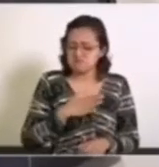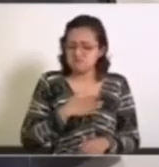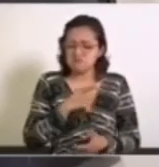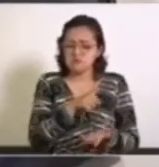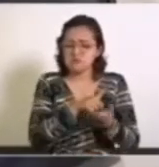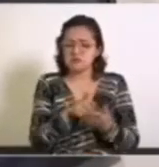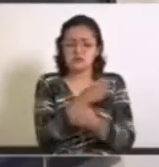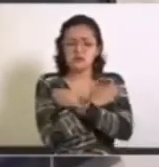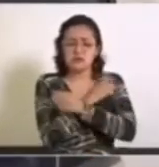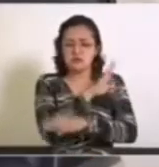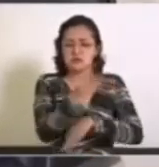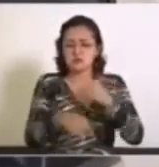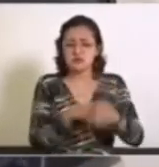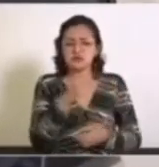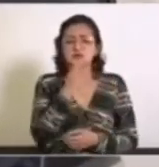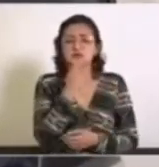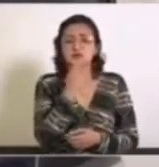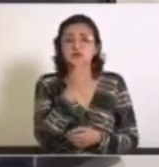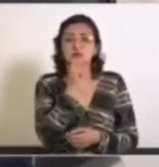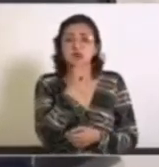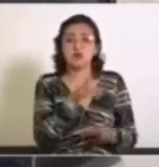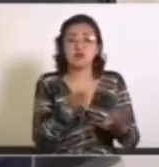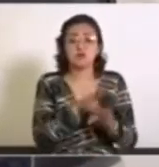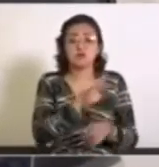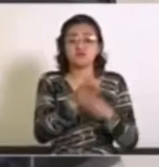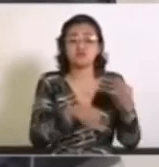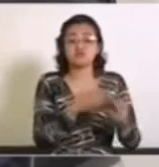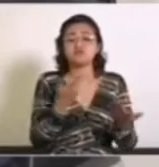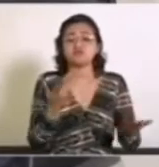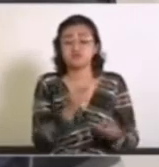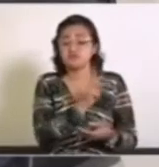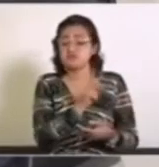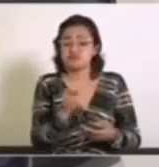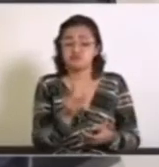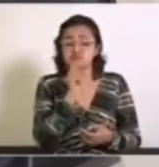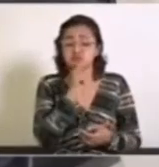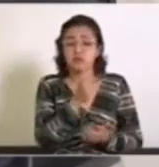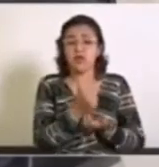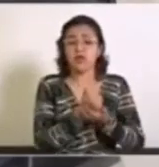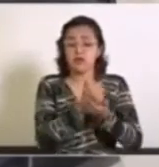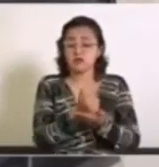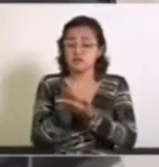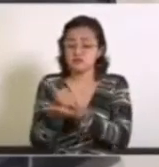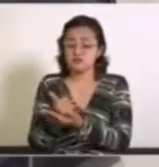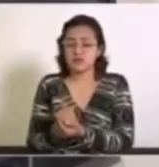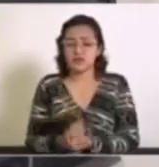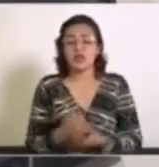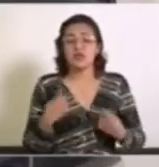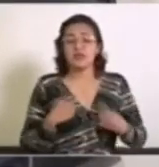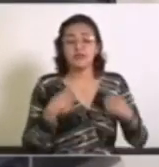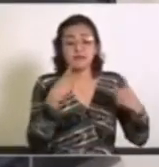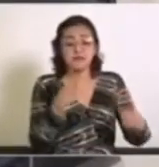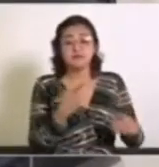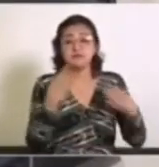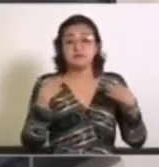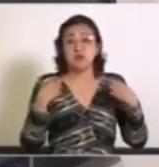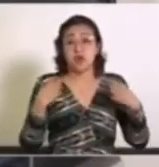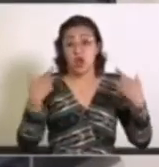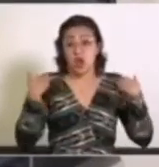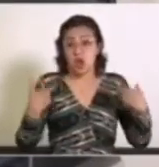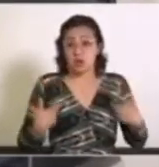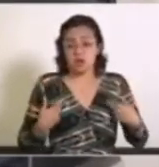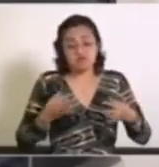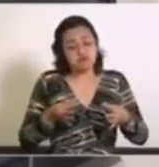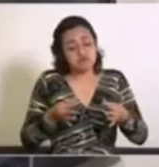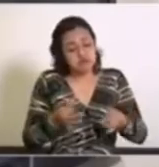De igual manera, tratar con dignidad a todas y a todas incluye entregar uniformes de calidad y se